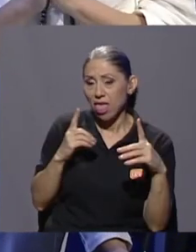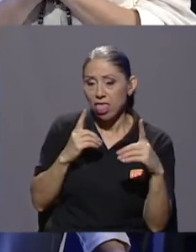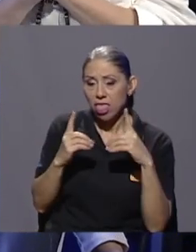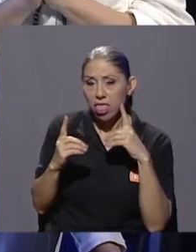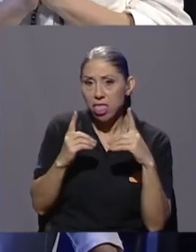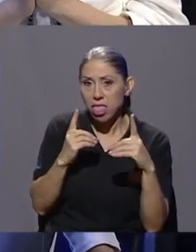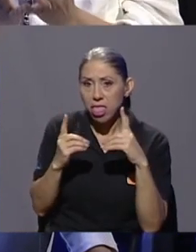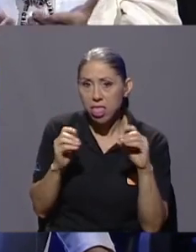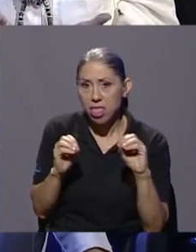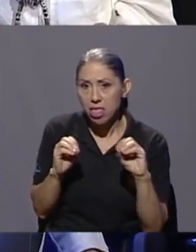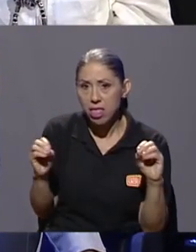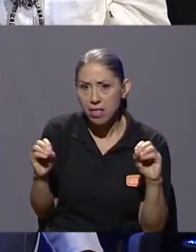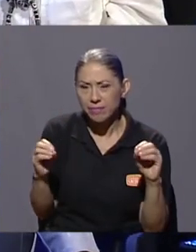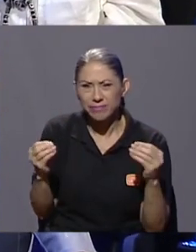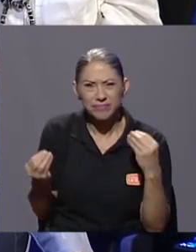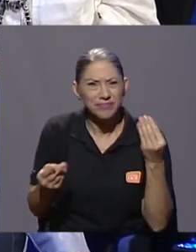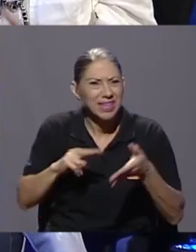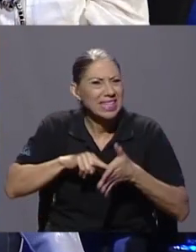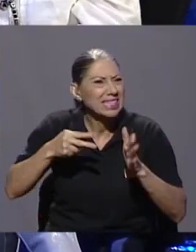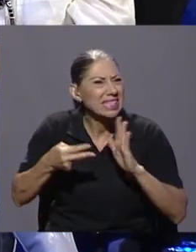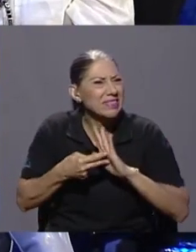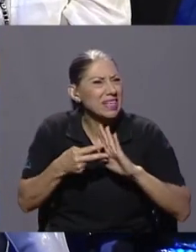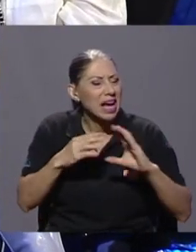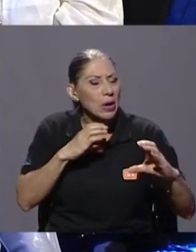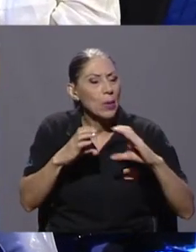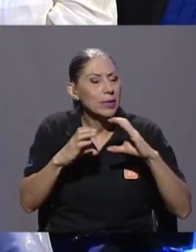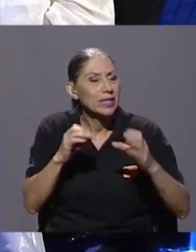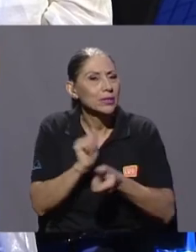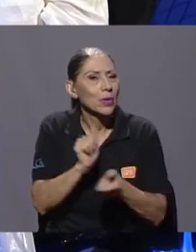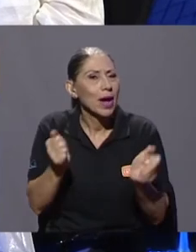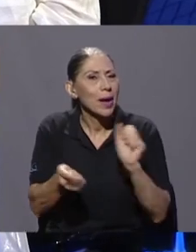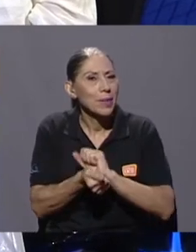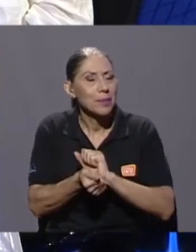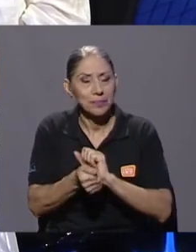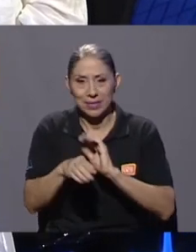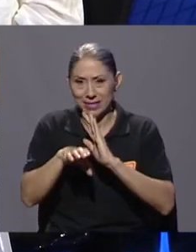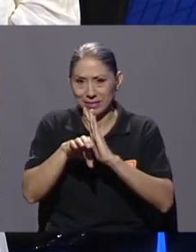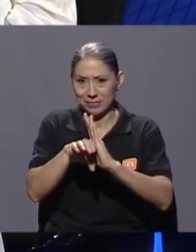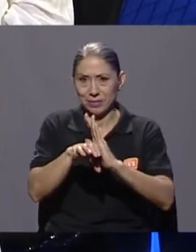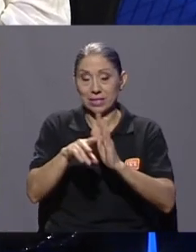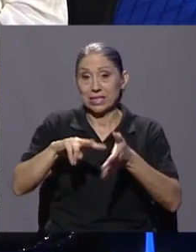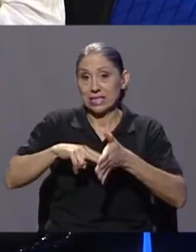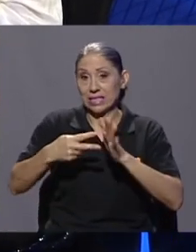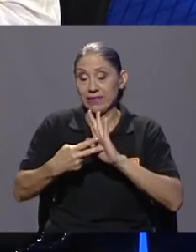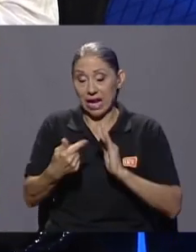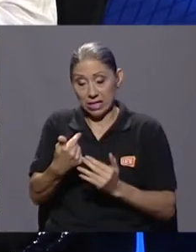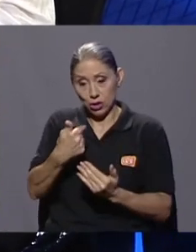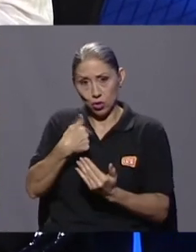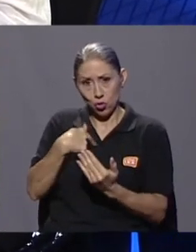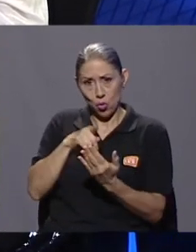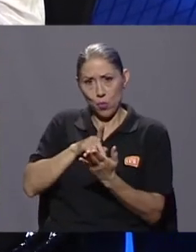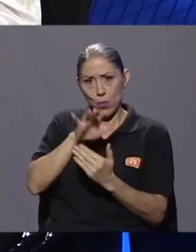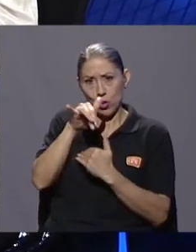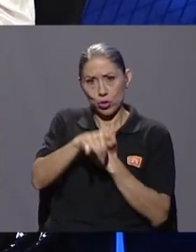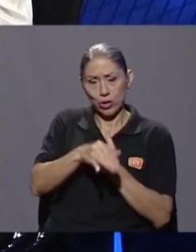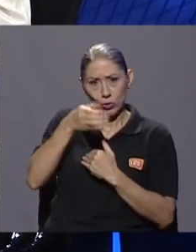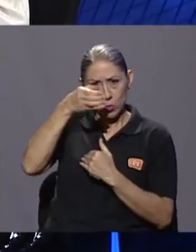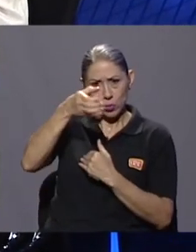¿Y qué significa cambiar la conversación? Que si yo como proyecto cultural necesito